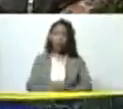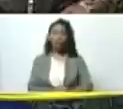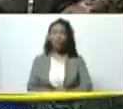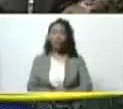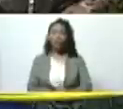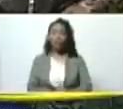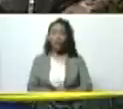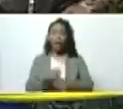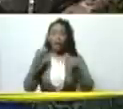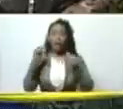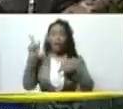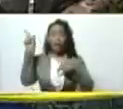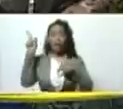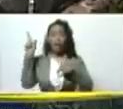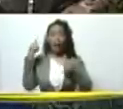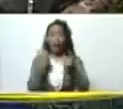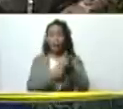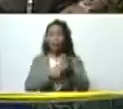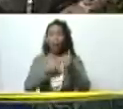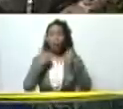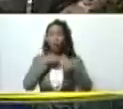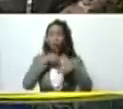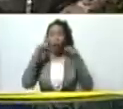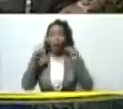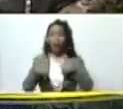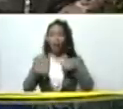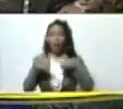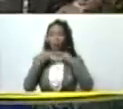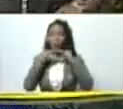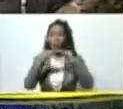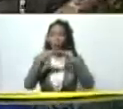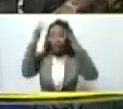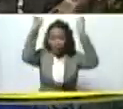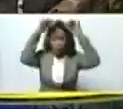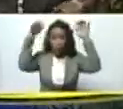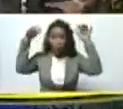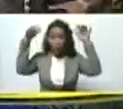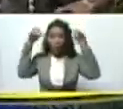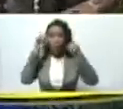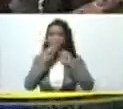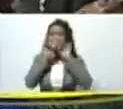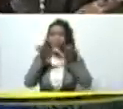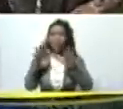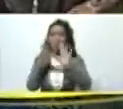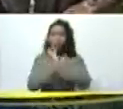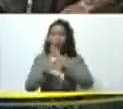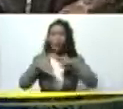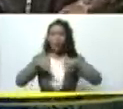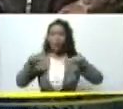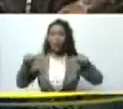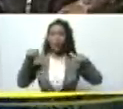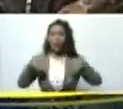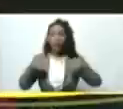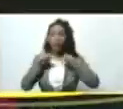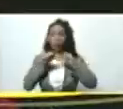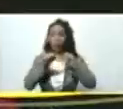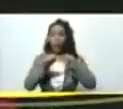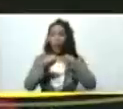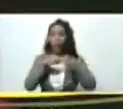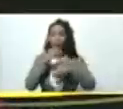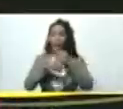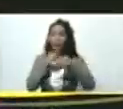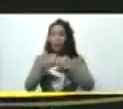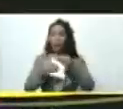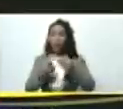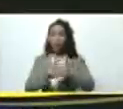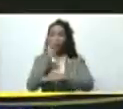de allá de nuestro hermano Escalona nos venimos para acá para la tierra oriental con la lluvia bendita que está cayendo sobre este territorio para seguir nutriendo en